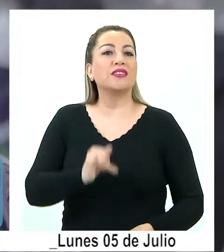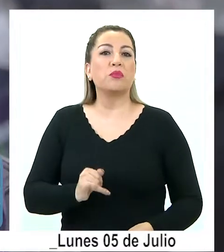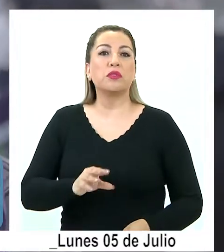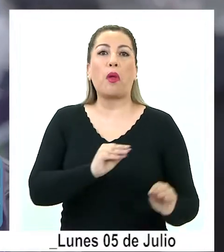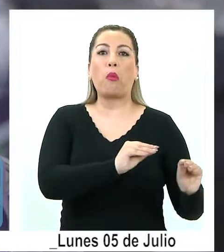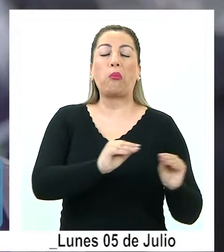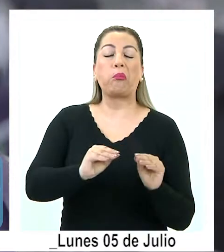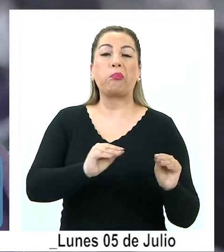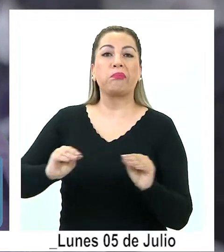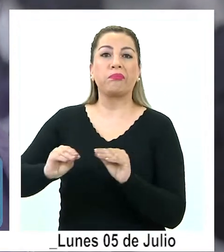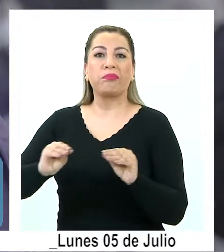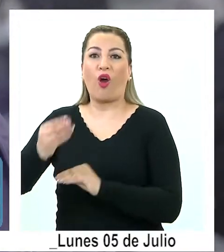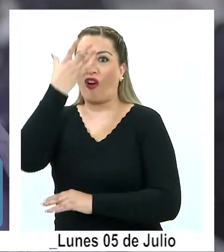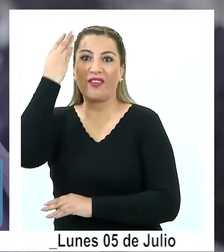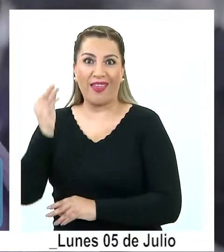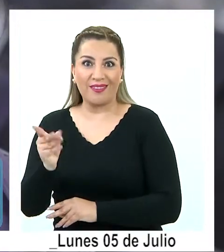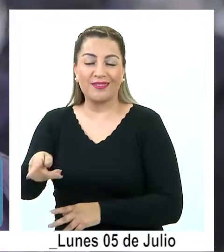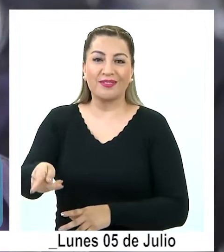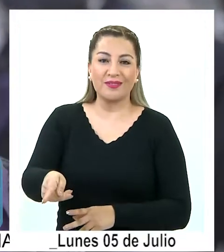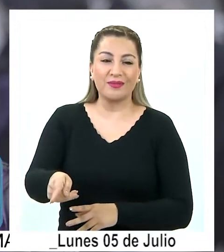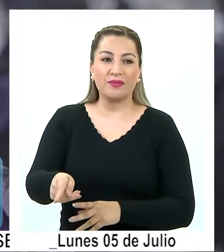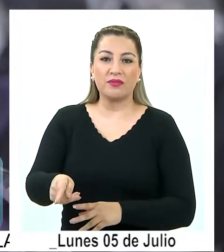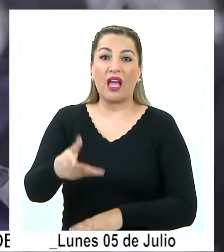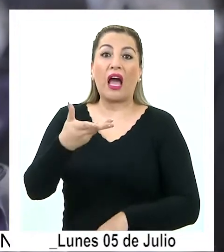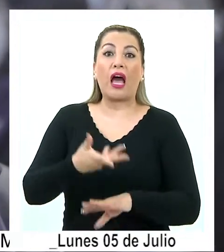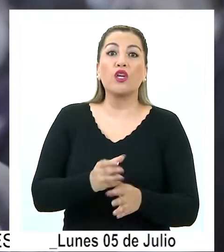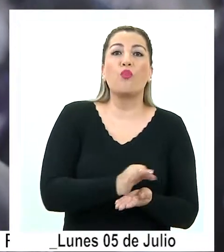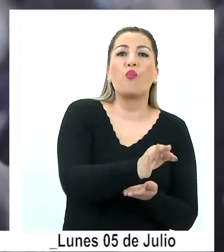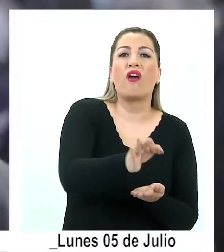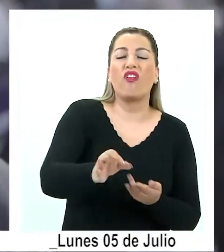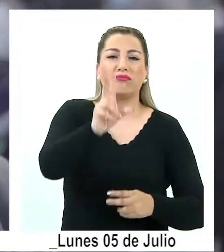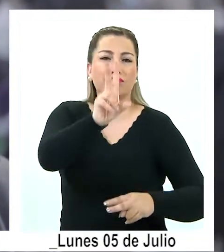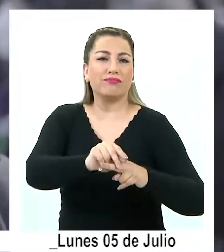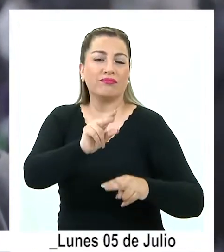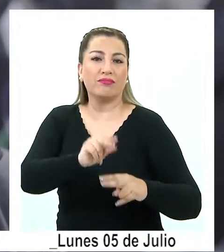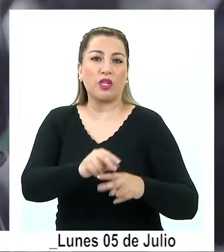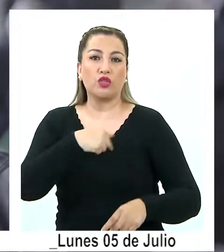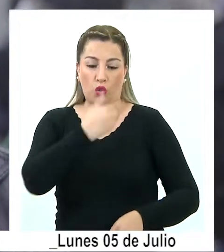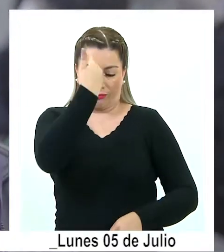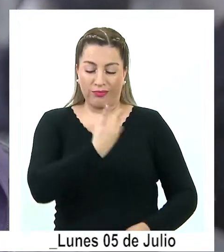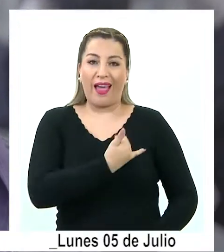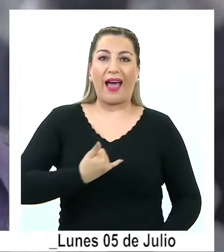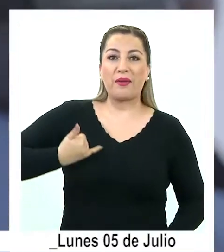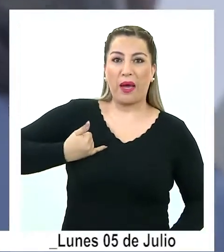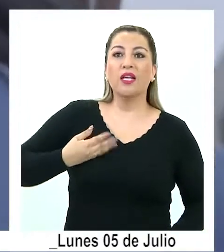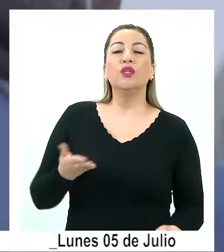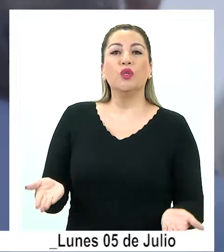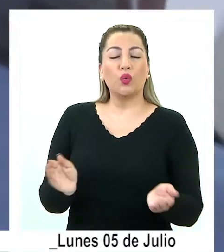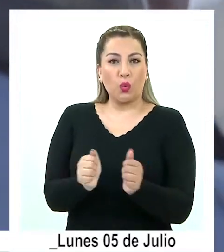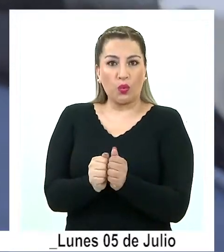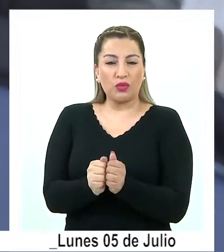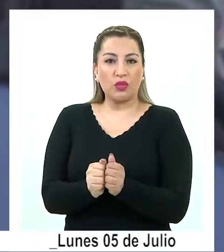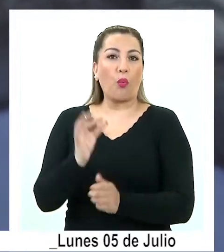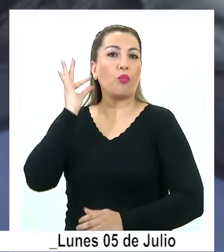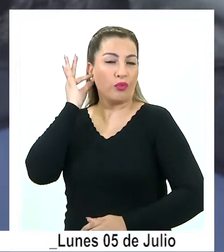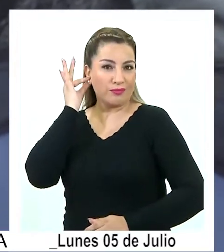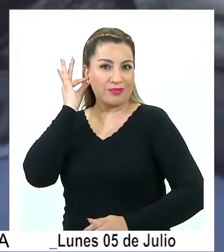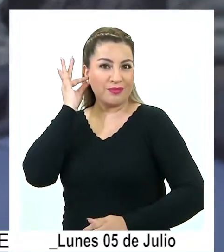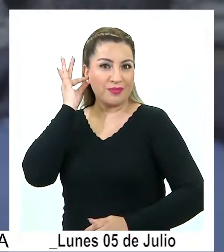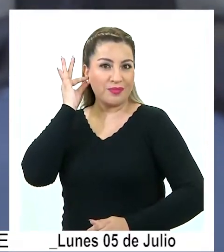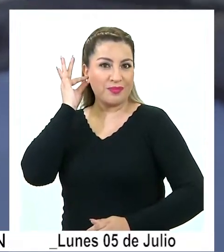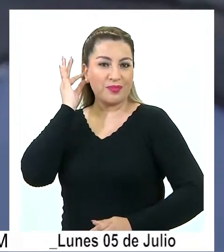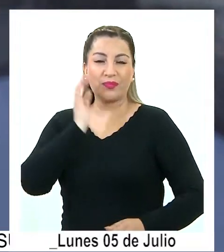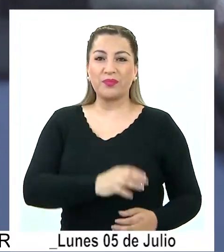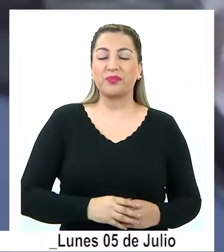estuvieron postergados. Me acompañan los pueblos originarios, porque soy aymara. Me acompañan las